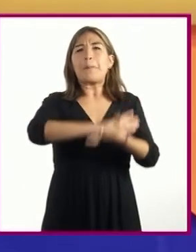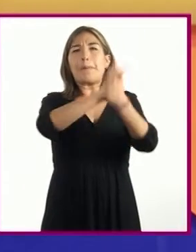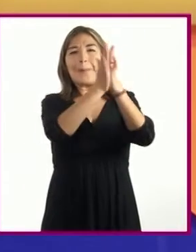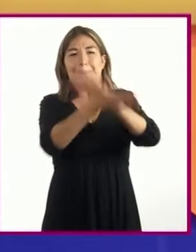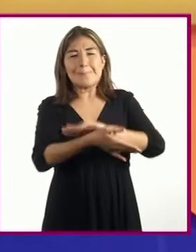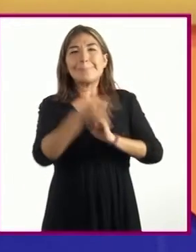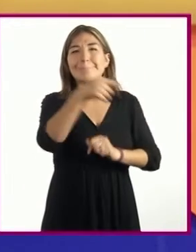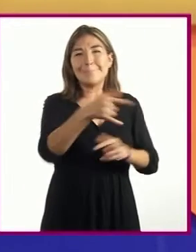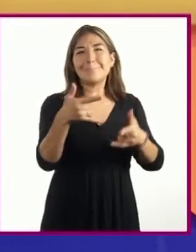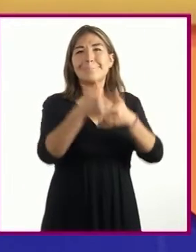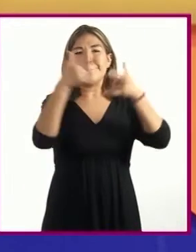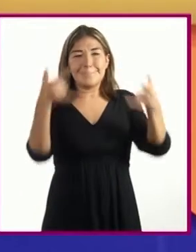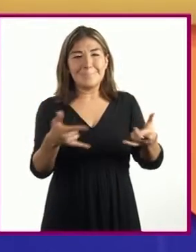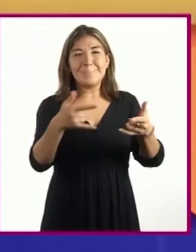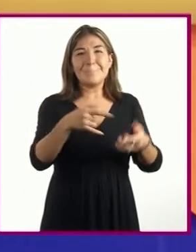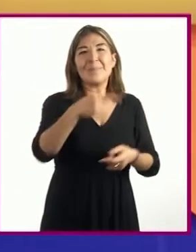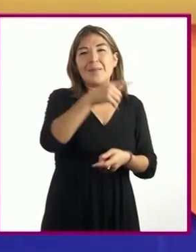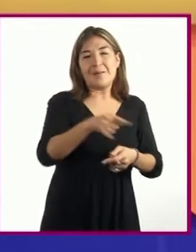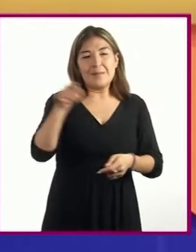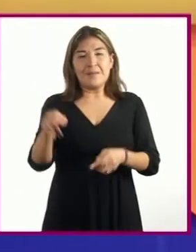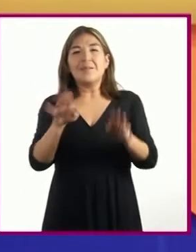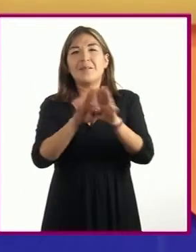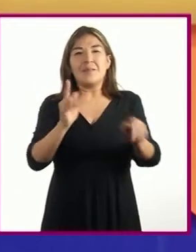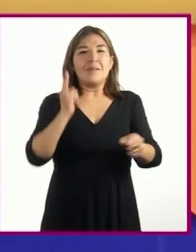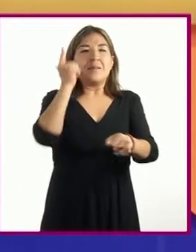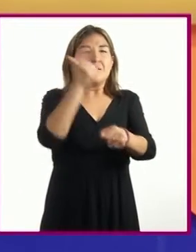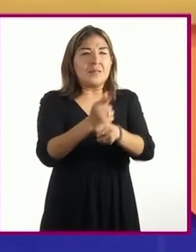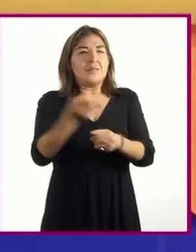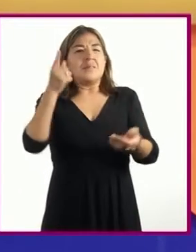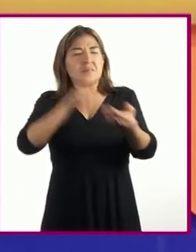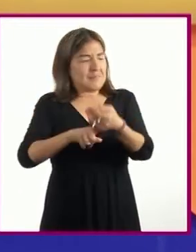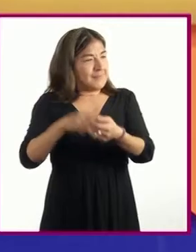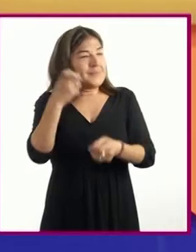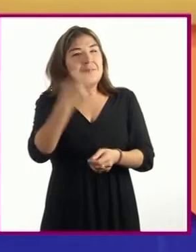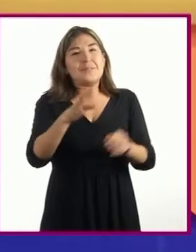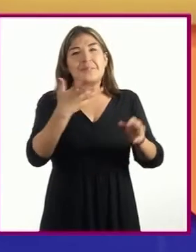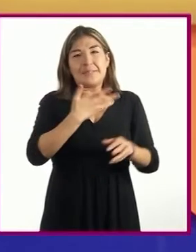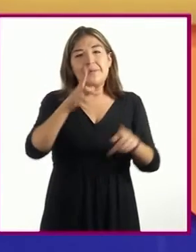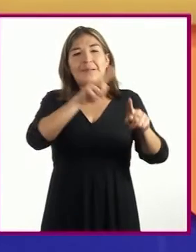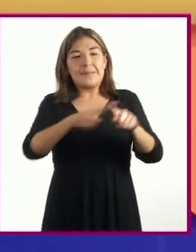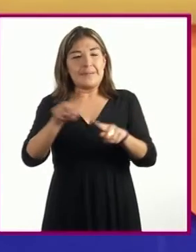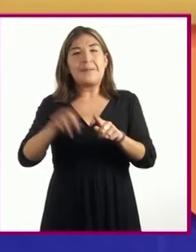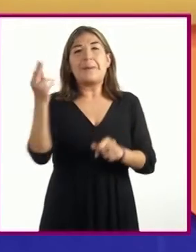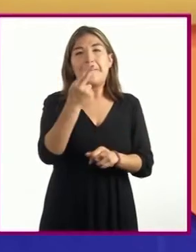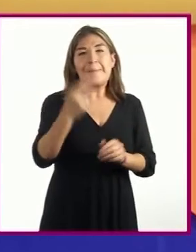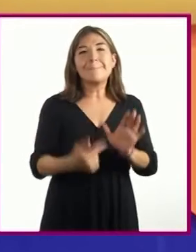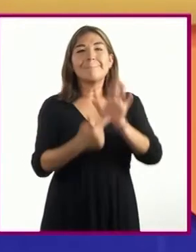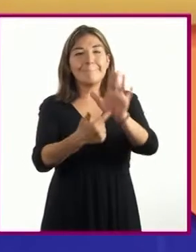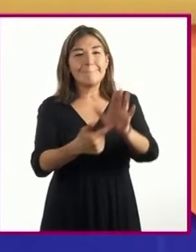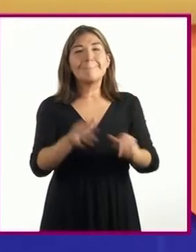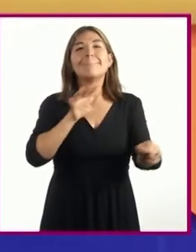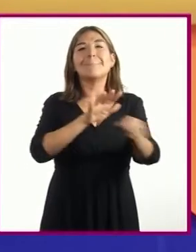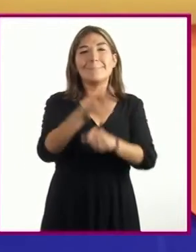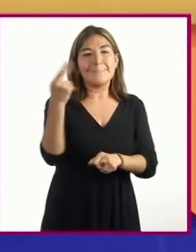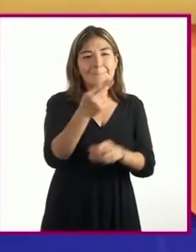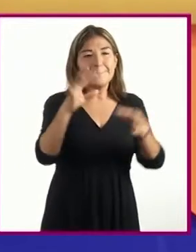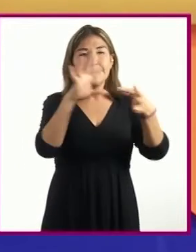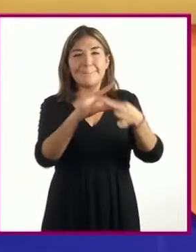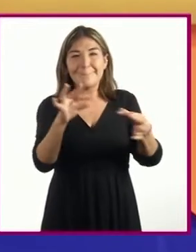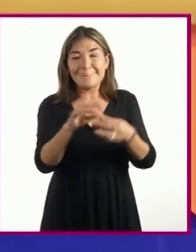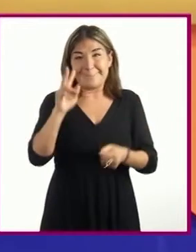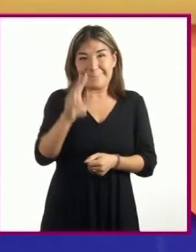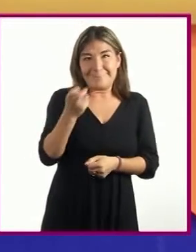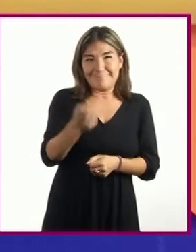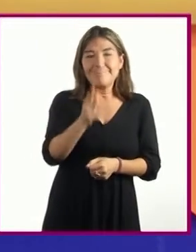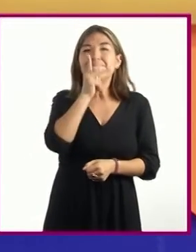una narración a historieta e identificar el espacio que existe, es necesario saber cuál es la definición de este